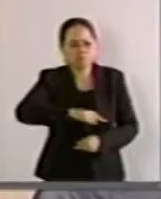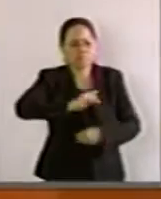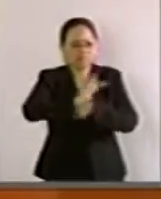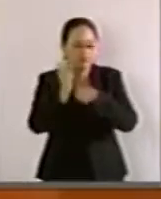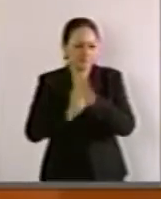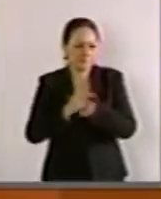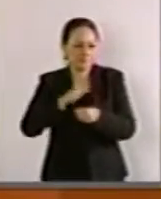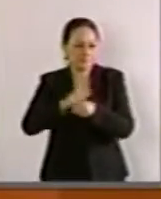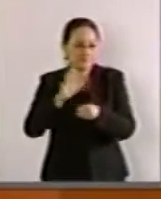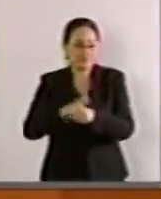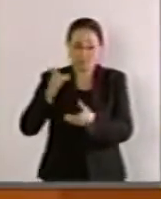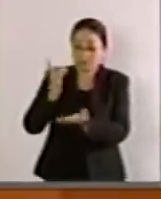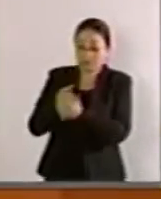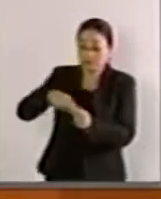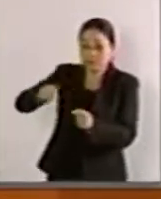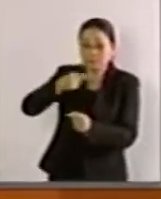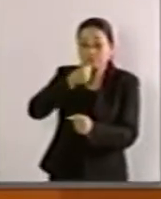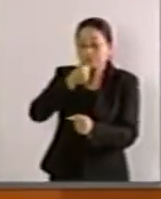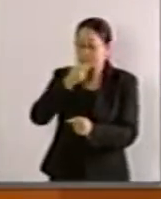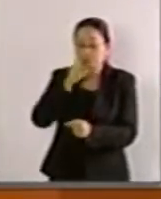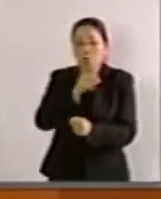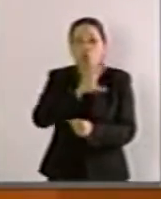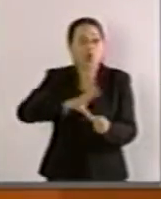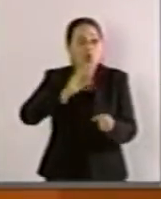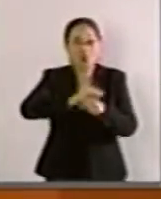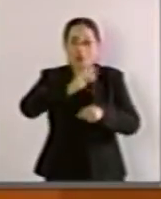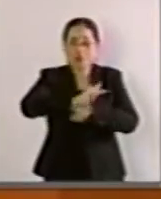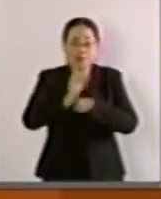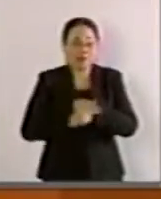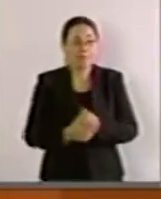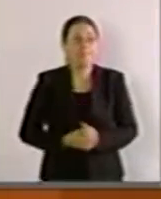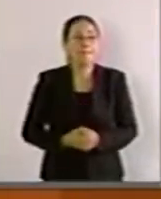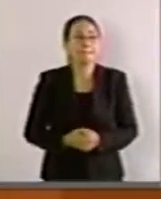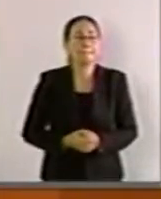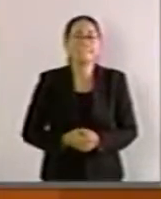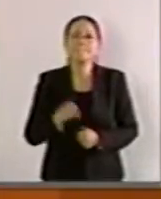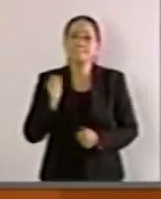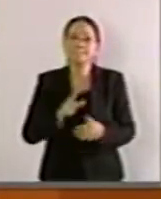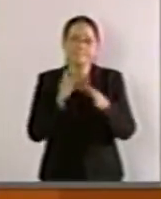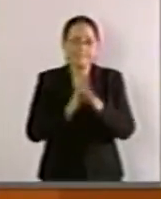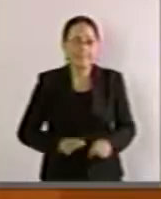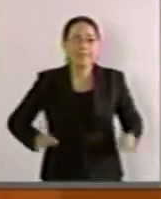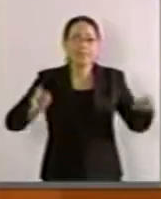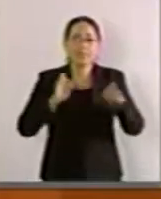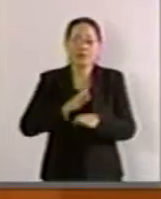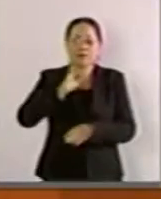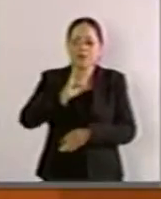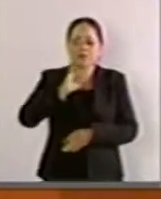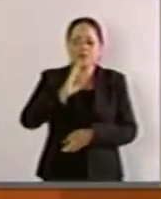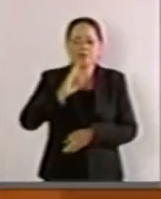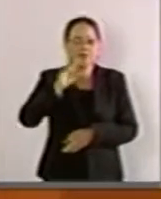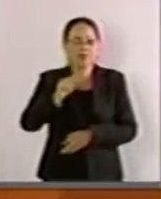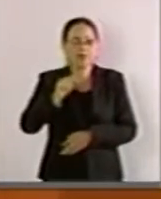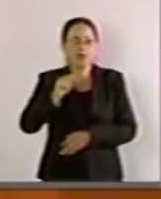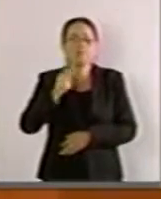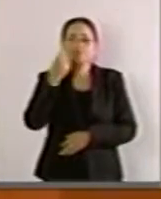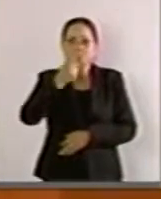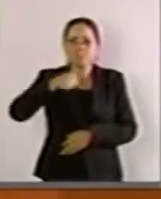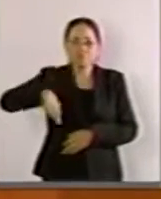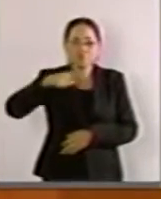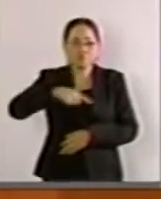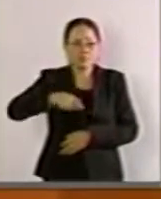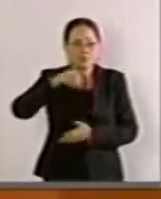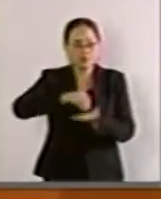país, no solo los niños. Cabe destacar que el Instituto Federal de Telecomunicaciones también ha